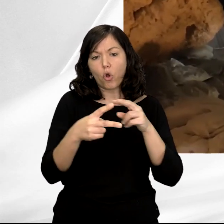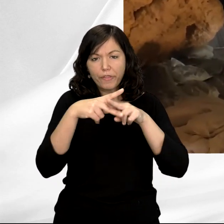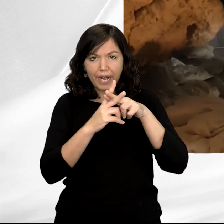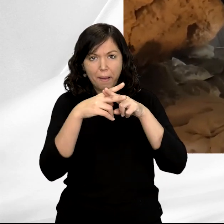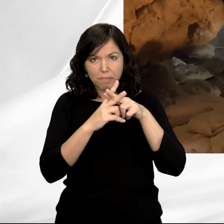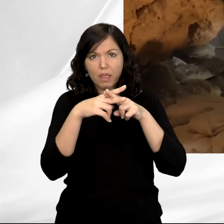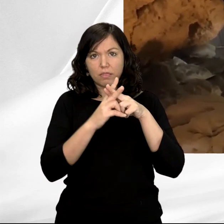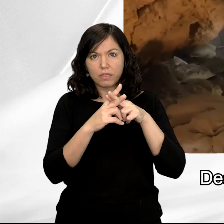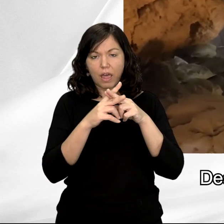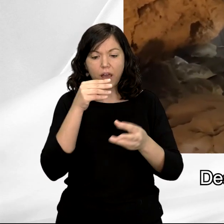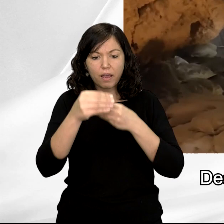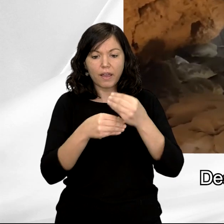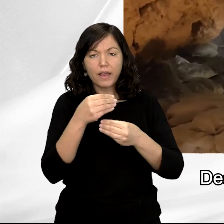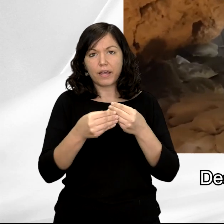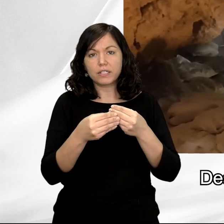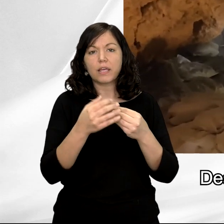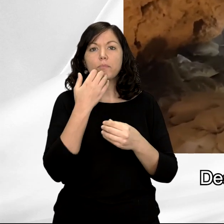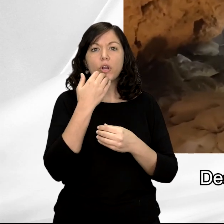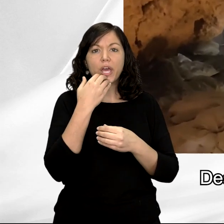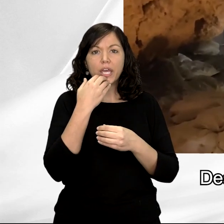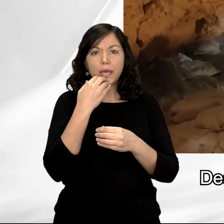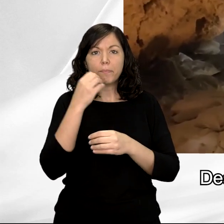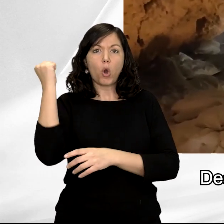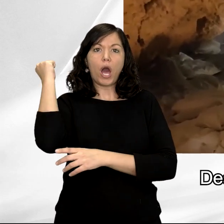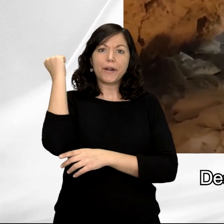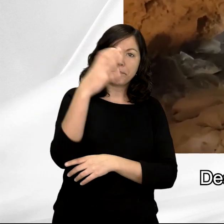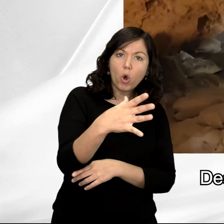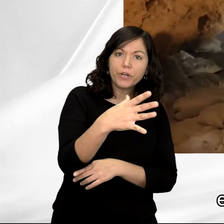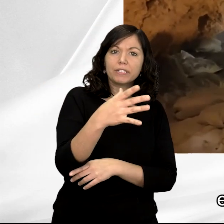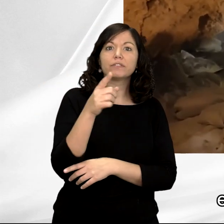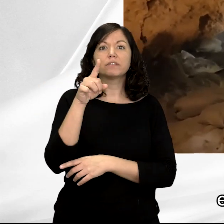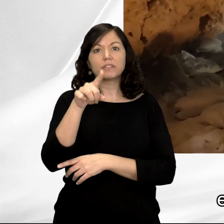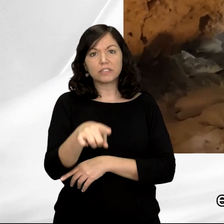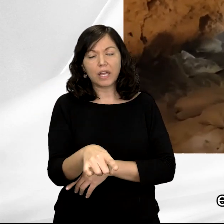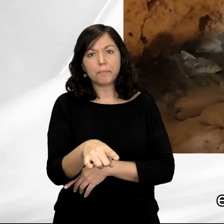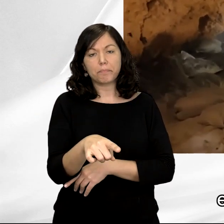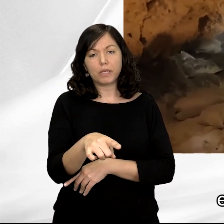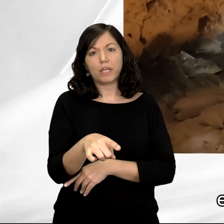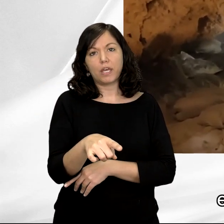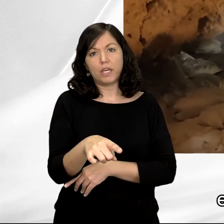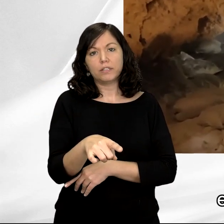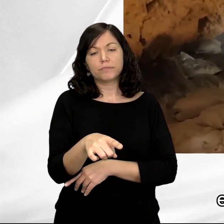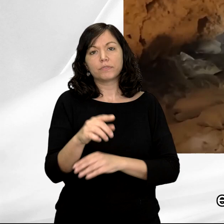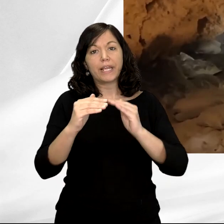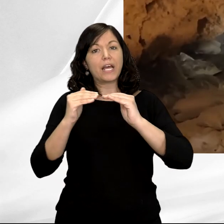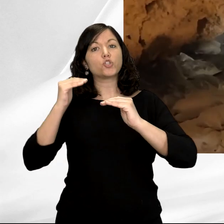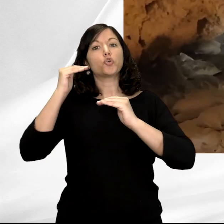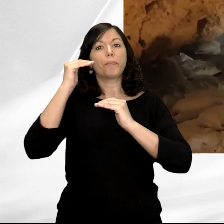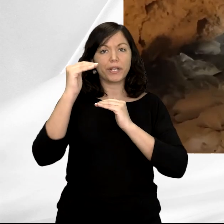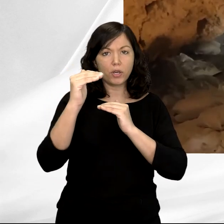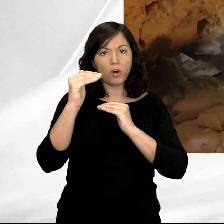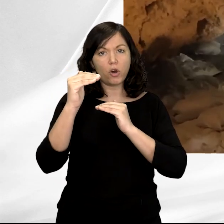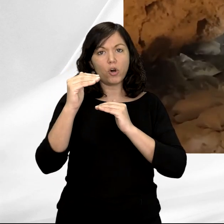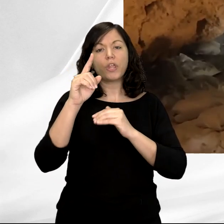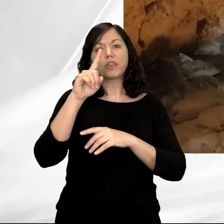fabricadas en hueso, destacan, por ejemplo, la presencia de arpones que definen precisamente esa cronología del magdaleniense superior, encontraríamos